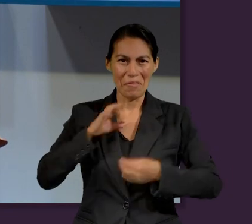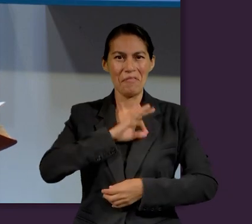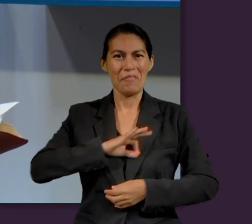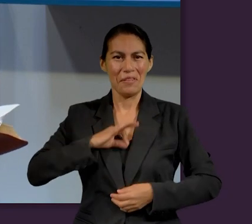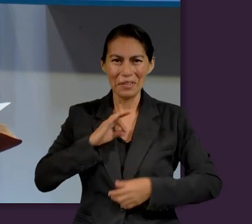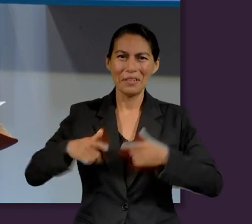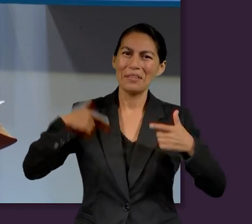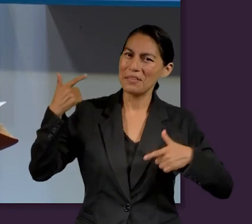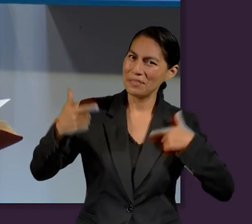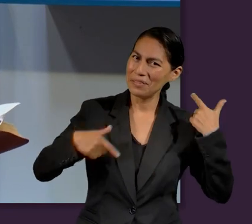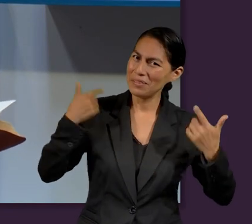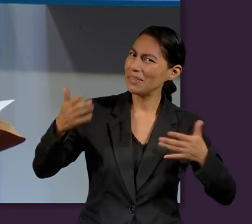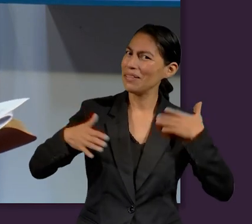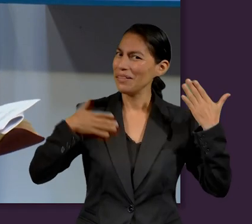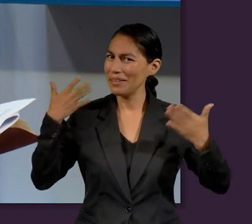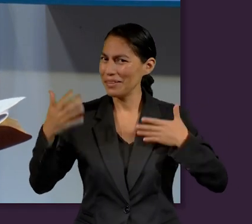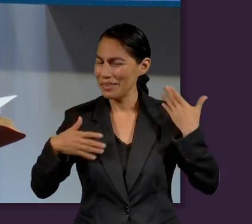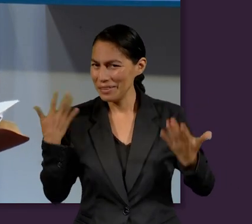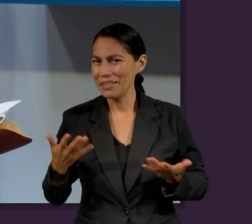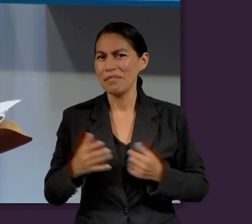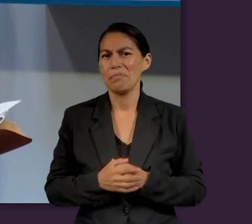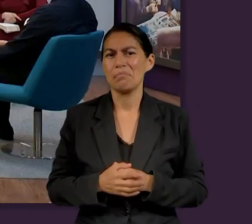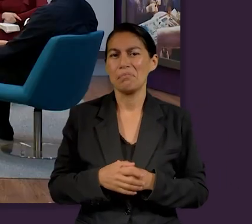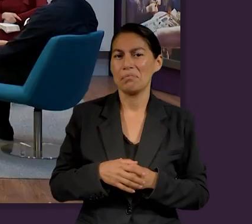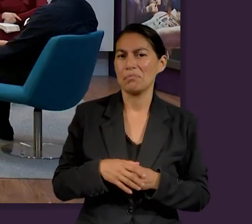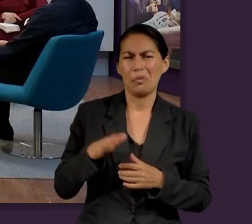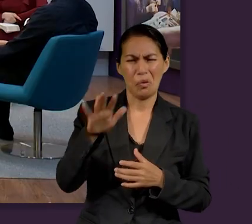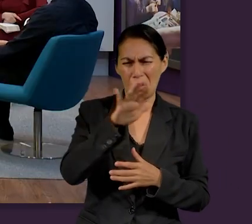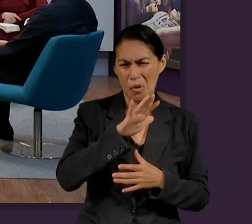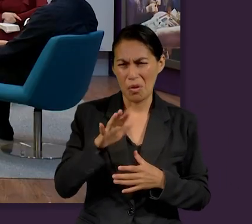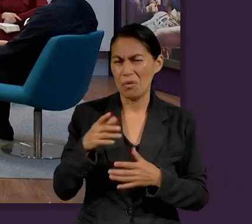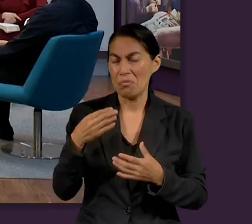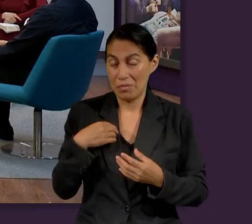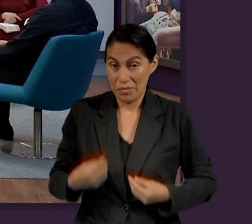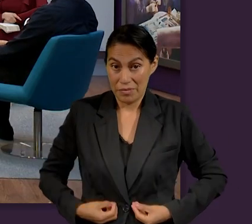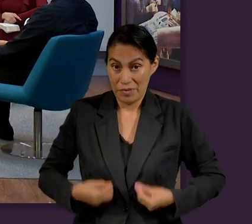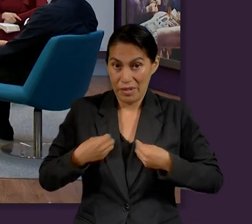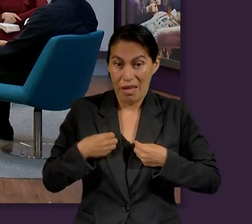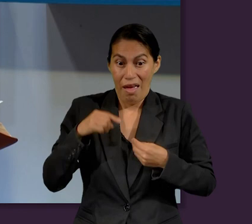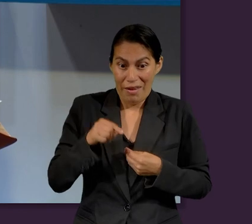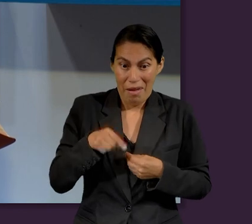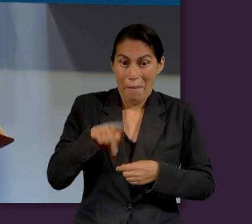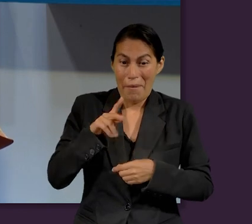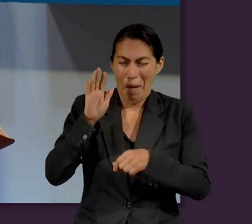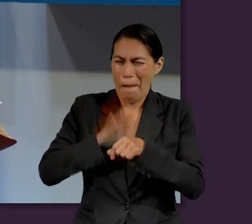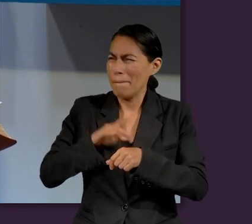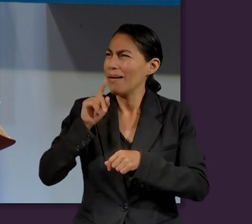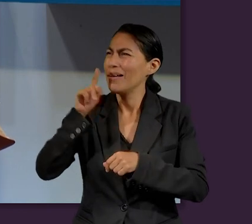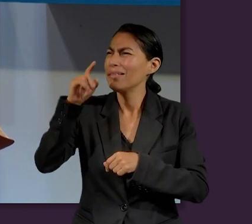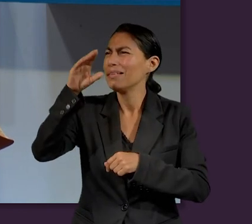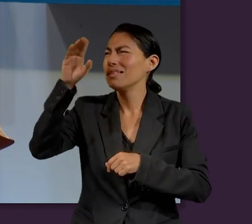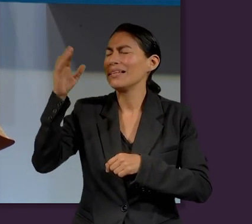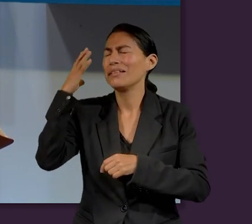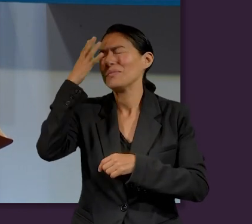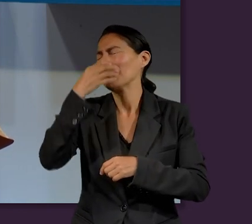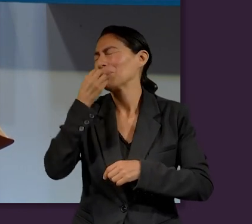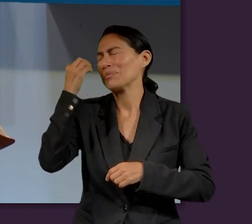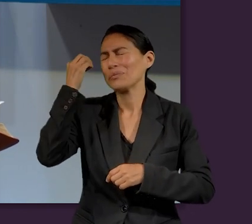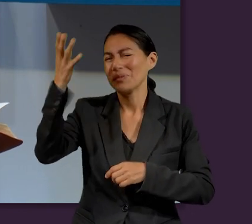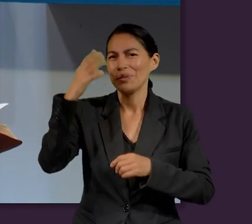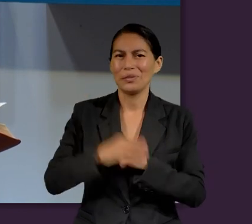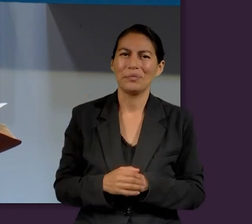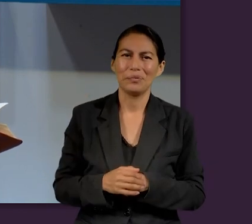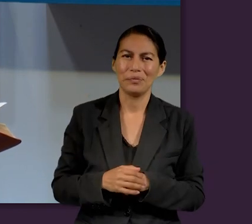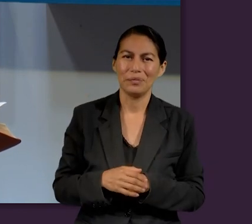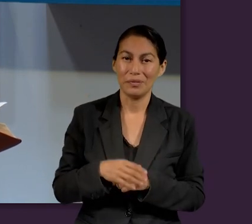de prosperidad, una vida de gozo, de alegría, en esta tierra, en todos los ámbitos de nuestra vida. Entonces, qué